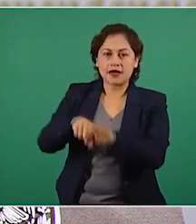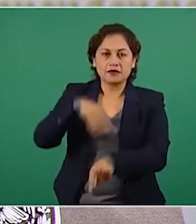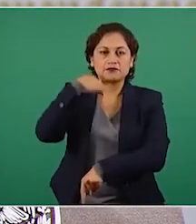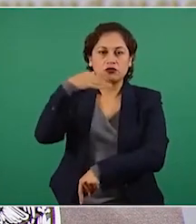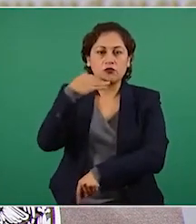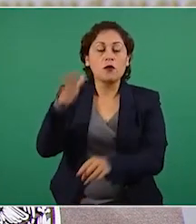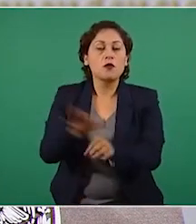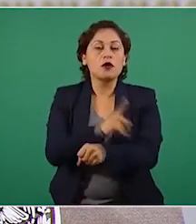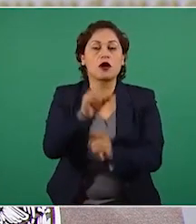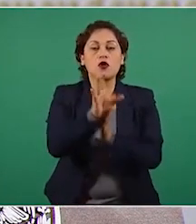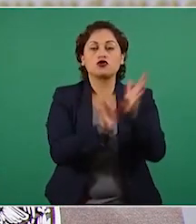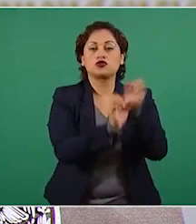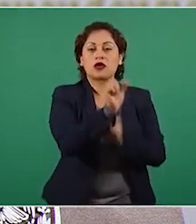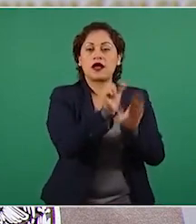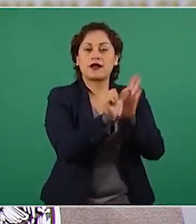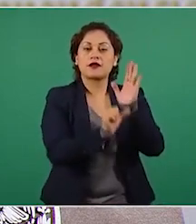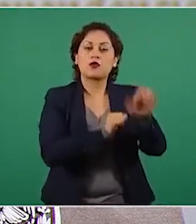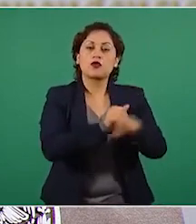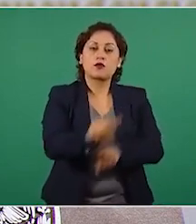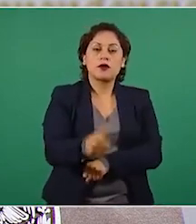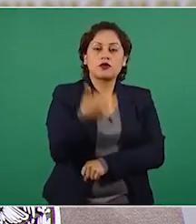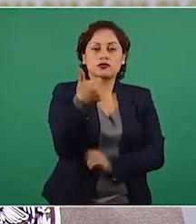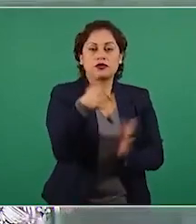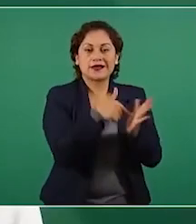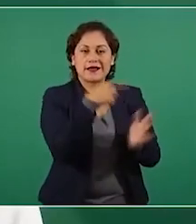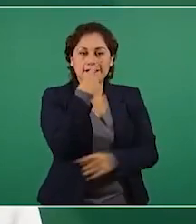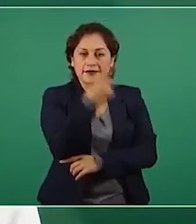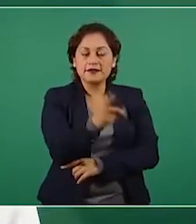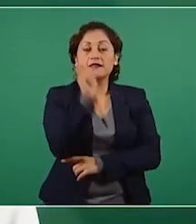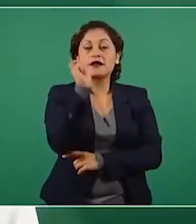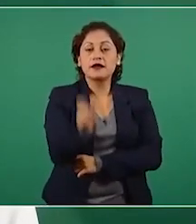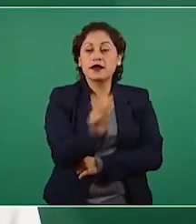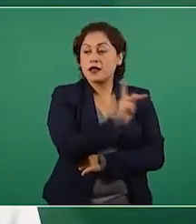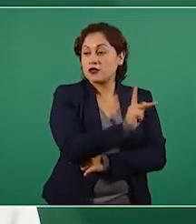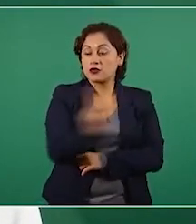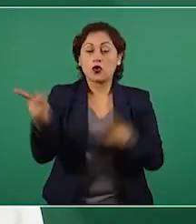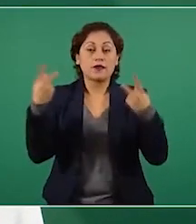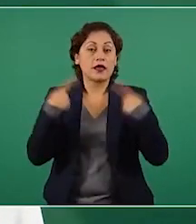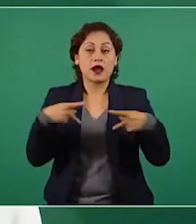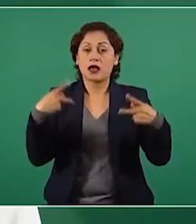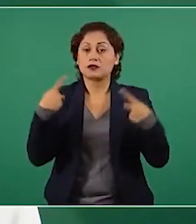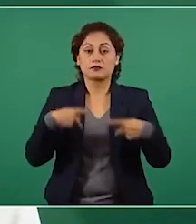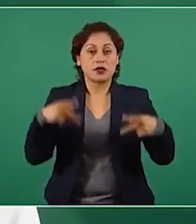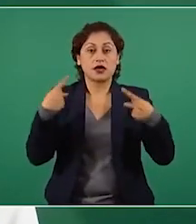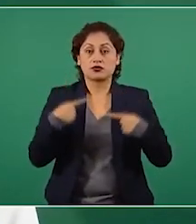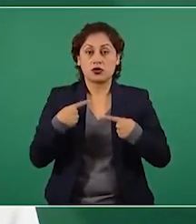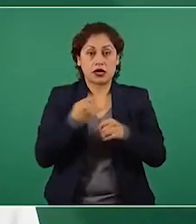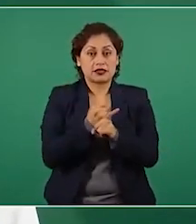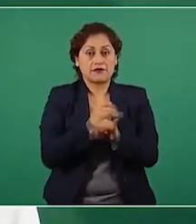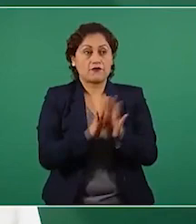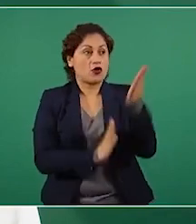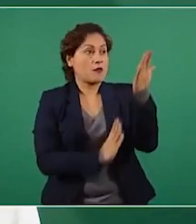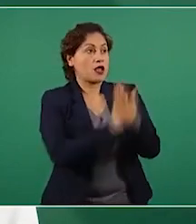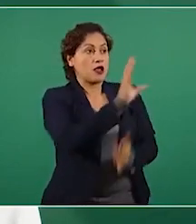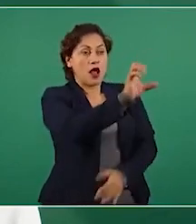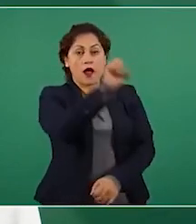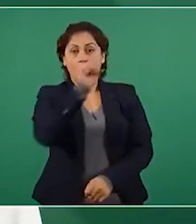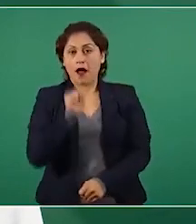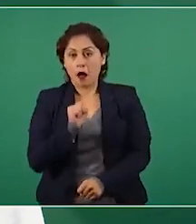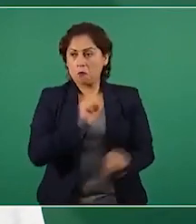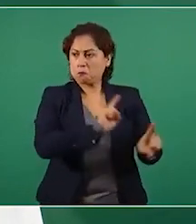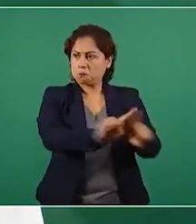constitucional, pretende que toda persona tenga derecho al libre acceso a la información plural y oportuna,